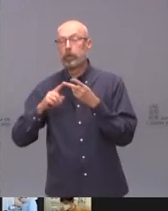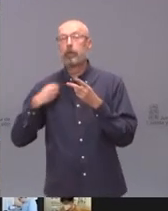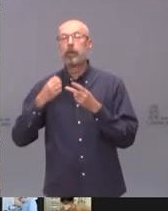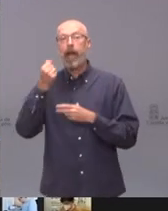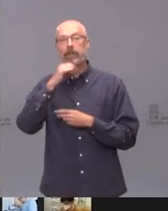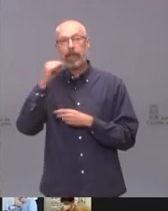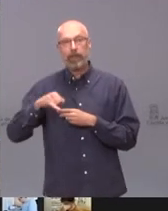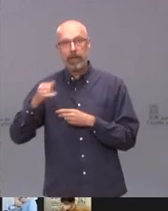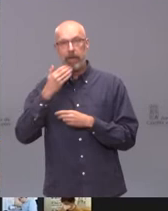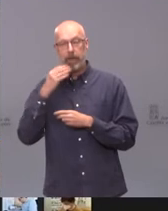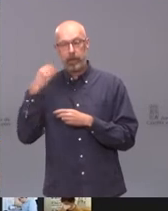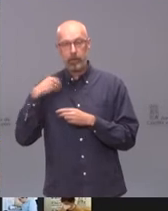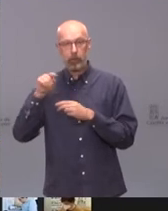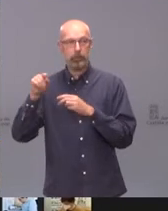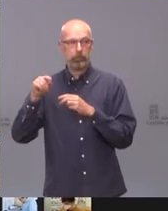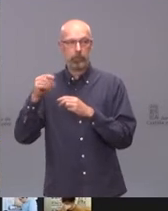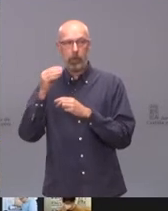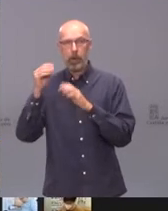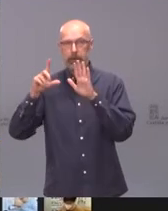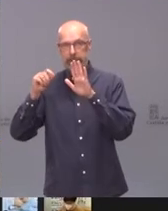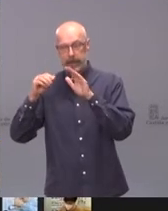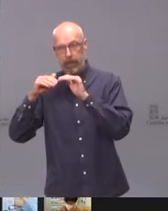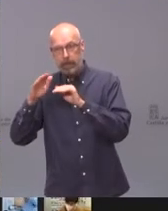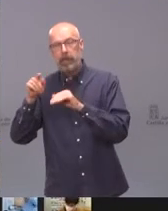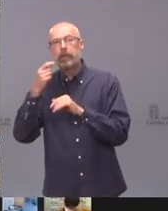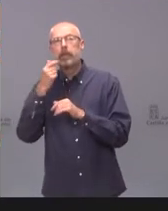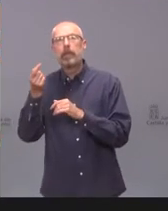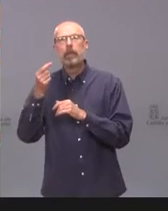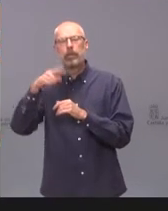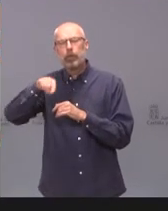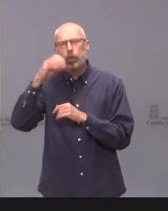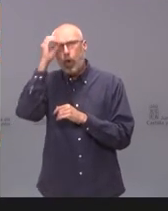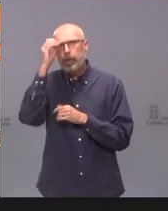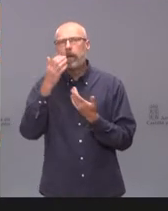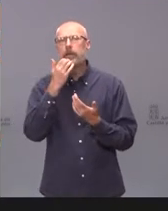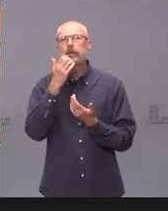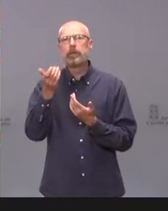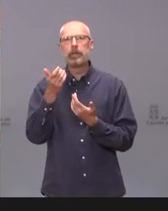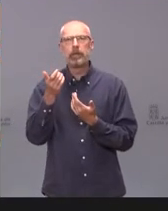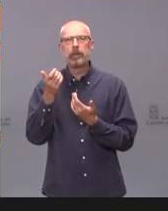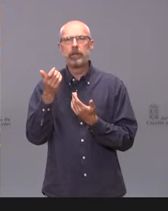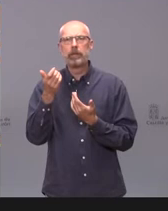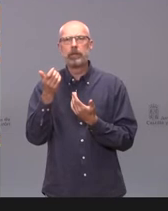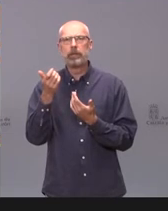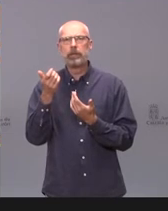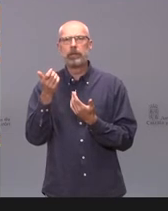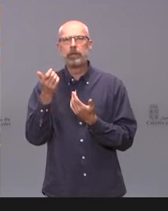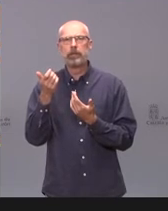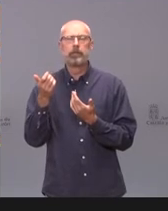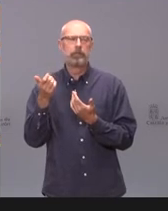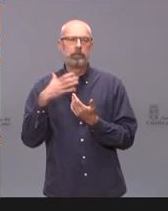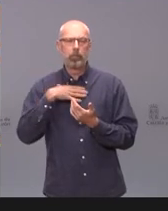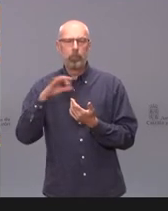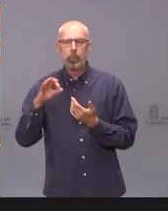me gustaría preguntarles qué opinan ustedes, cuál sería la indicación que ven más favorable a expensas de saber lo que